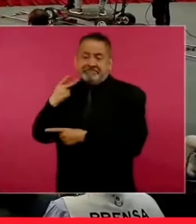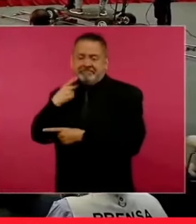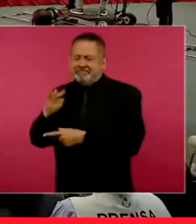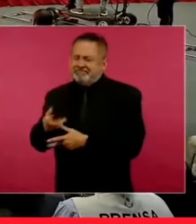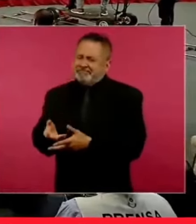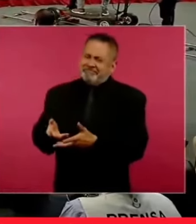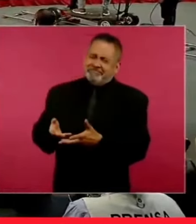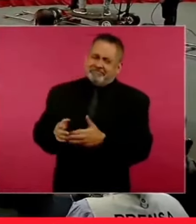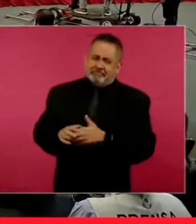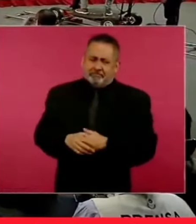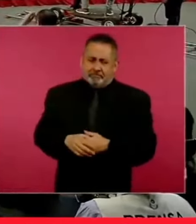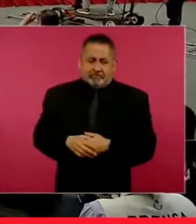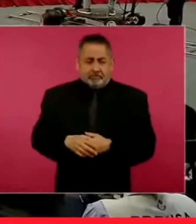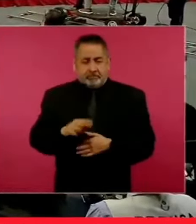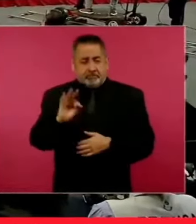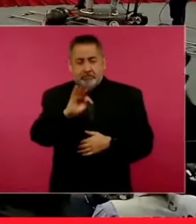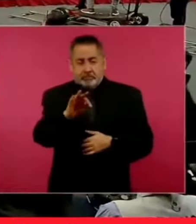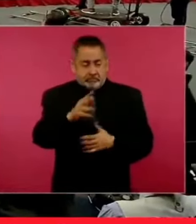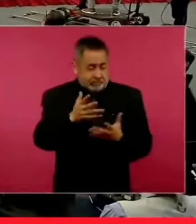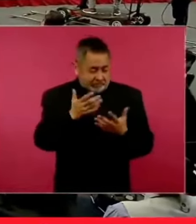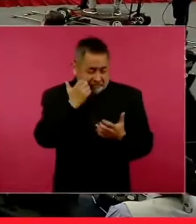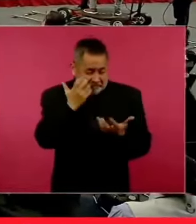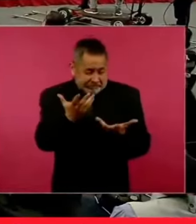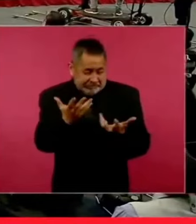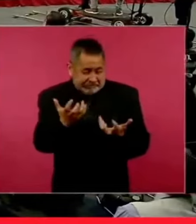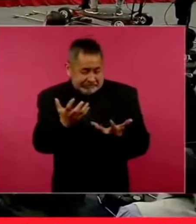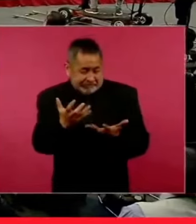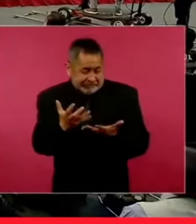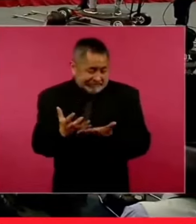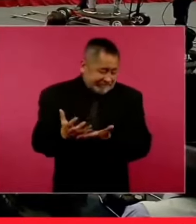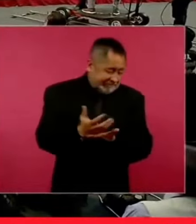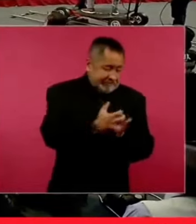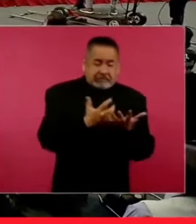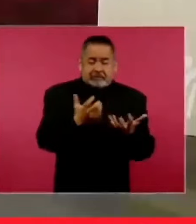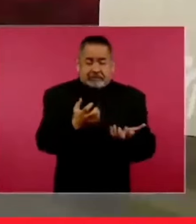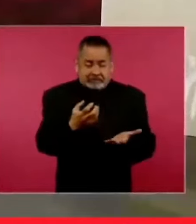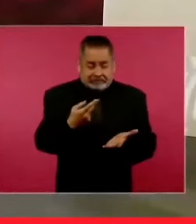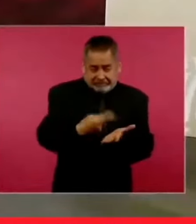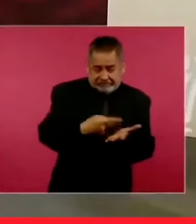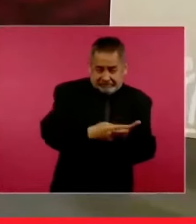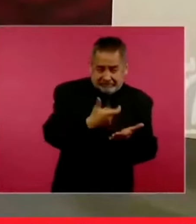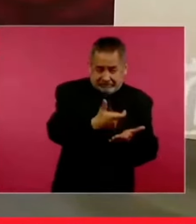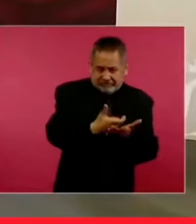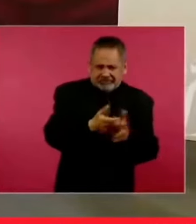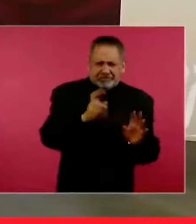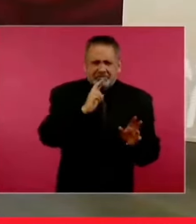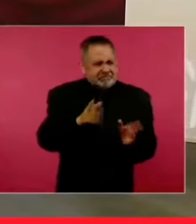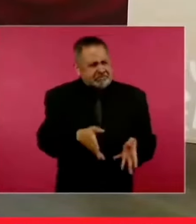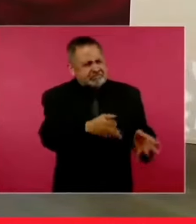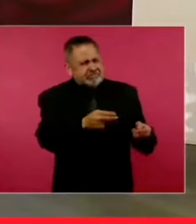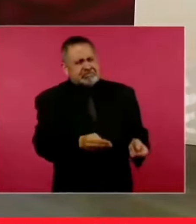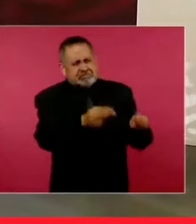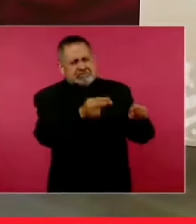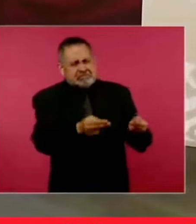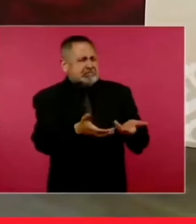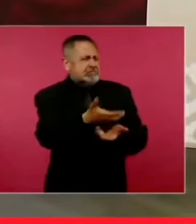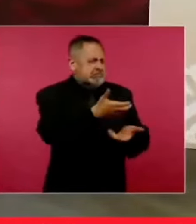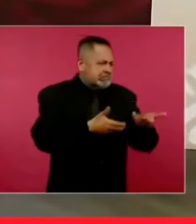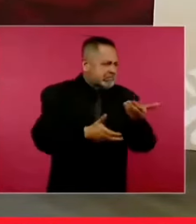Se adora tanto la plata que se meta en el comercio, en la industria,